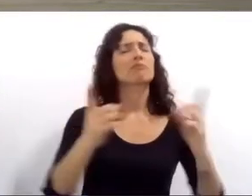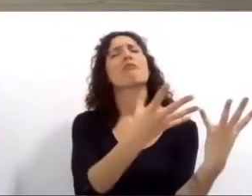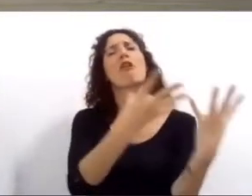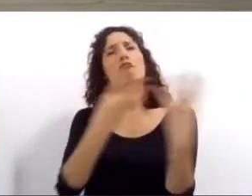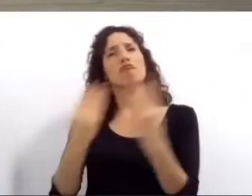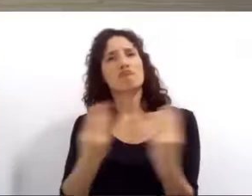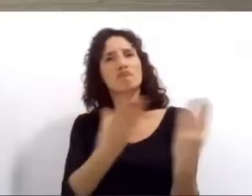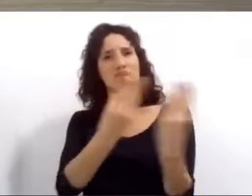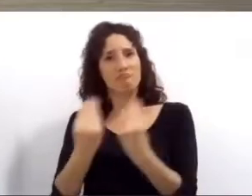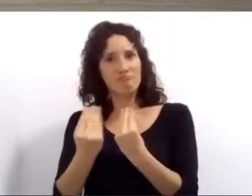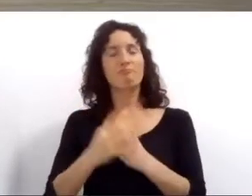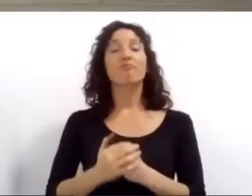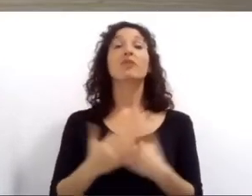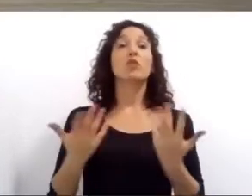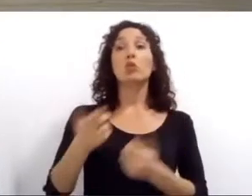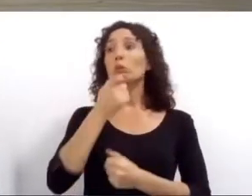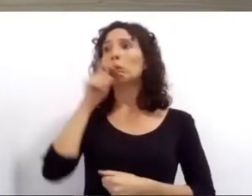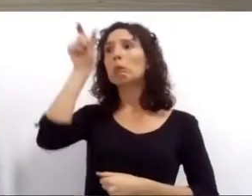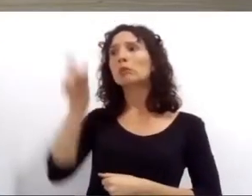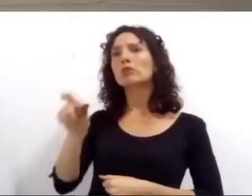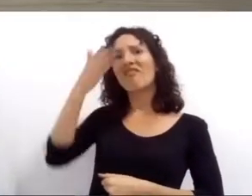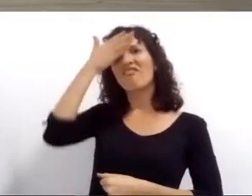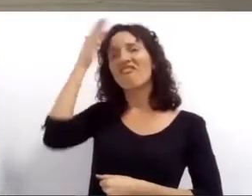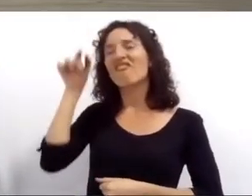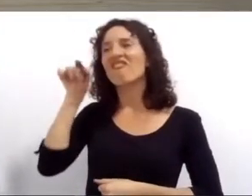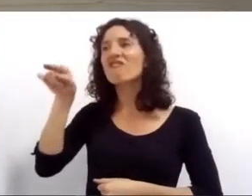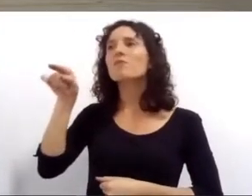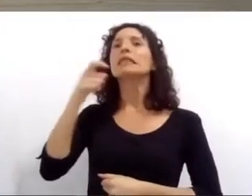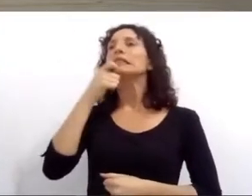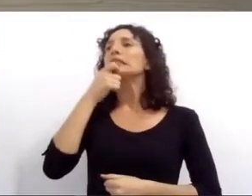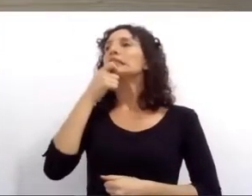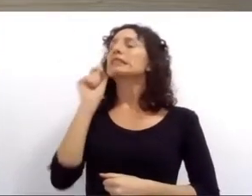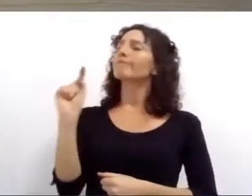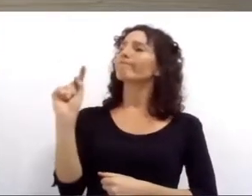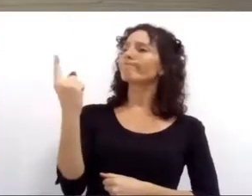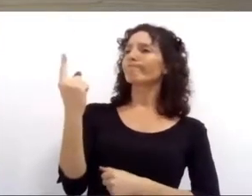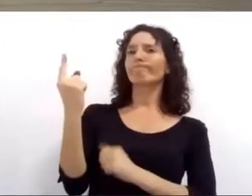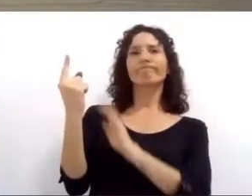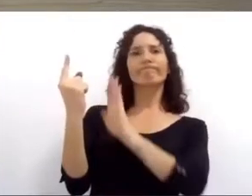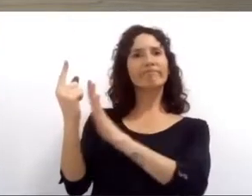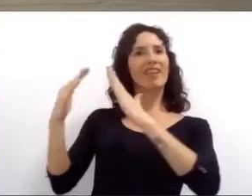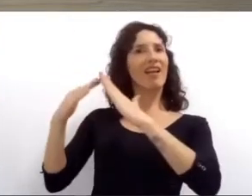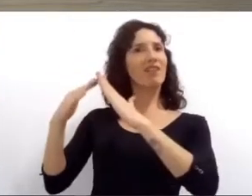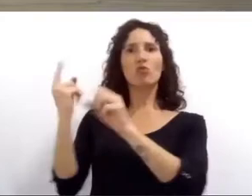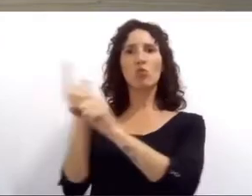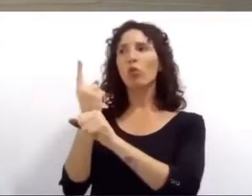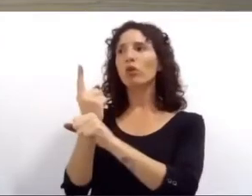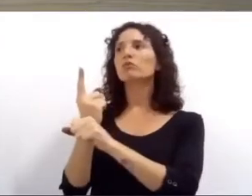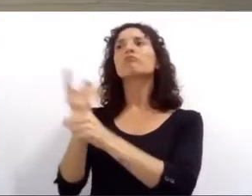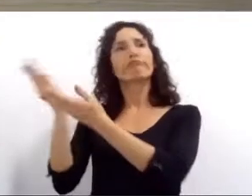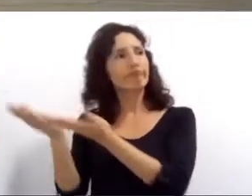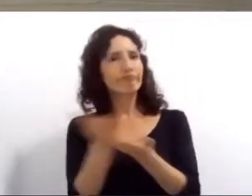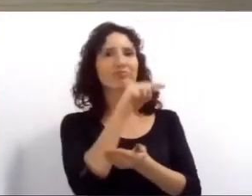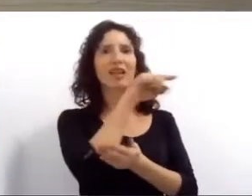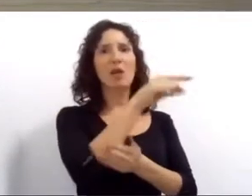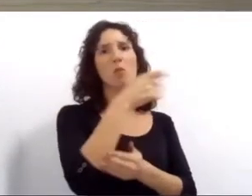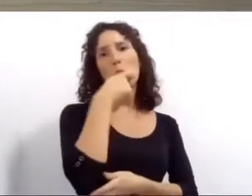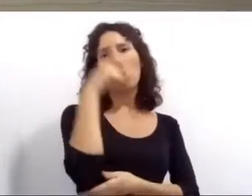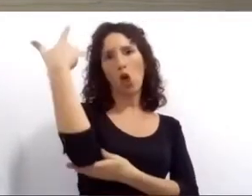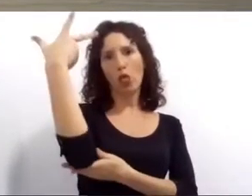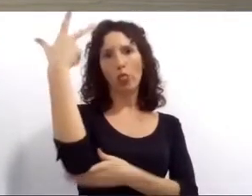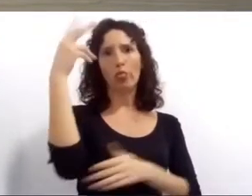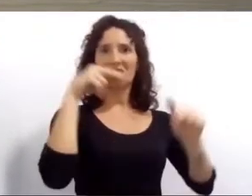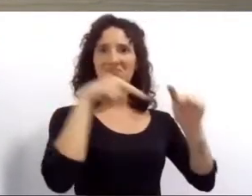mayor capacidad de derivar pacientes que no reunían las condiciones de aislamiento mínima en su domicilio. Cuando la situación se